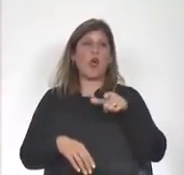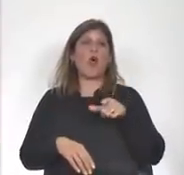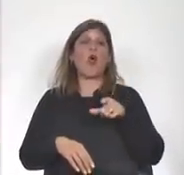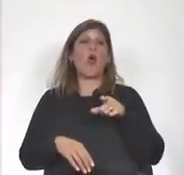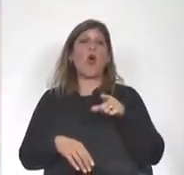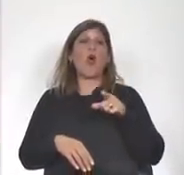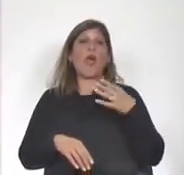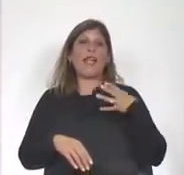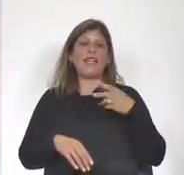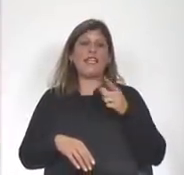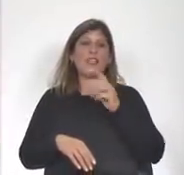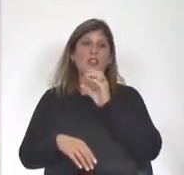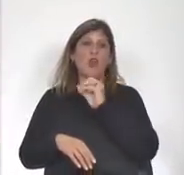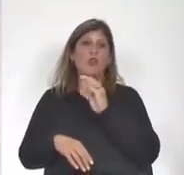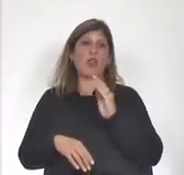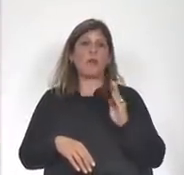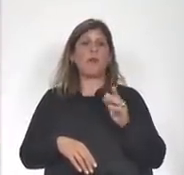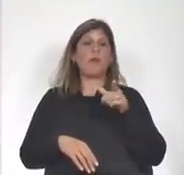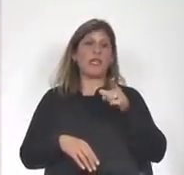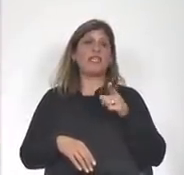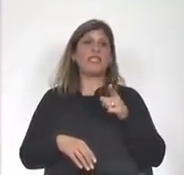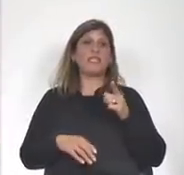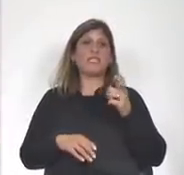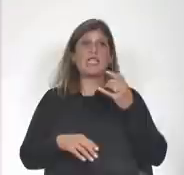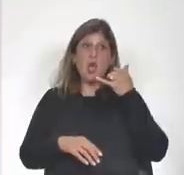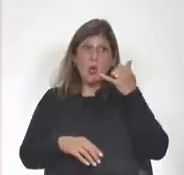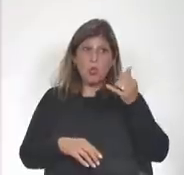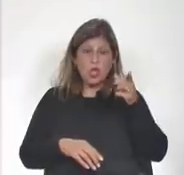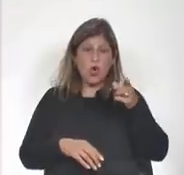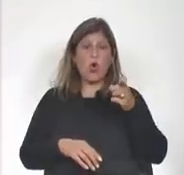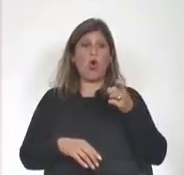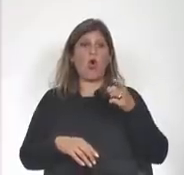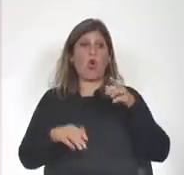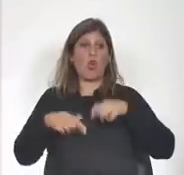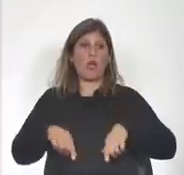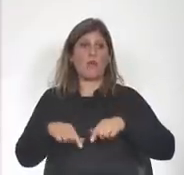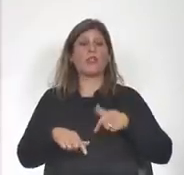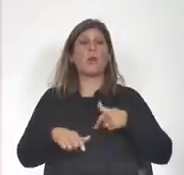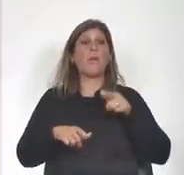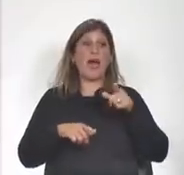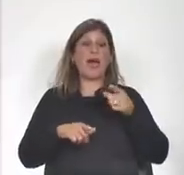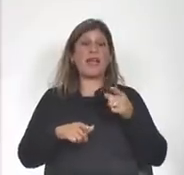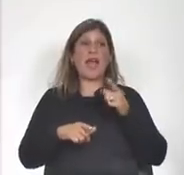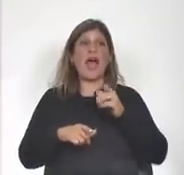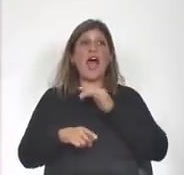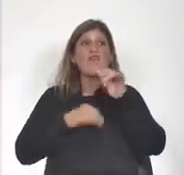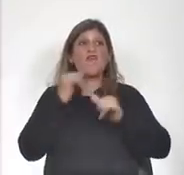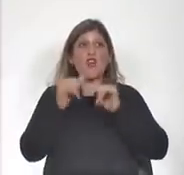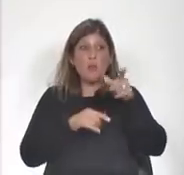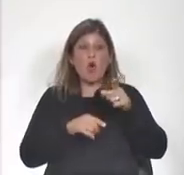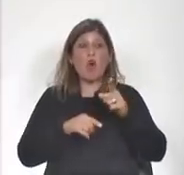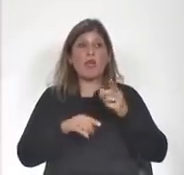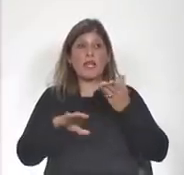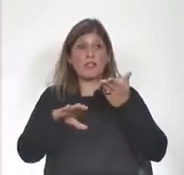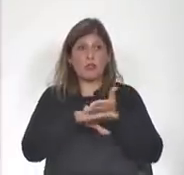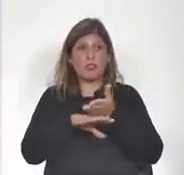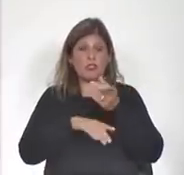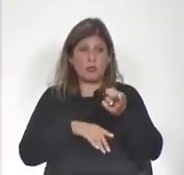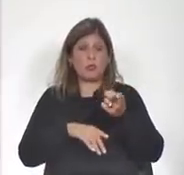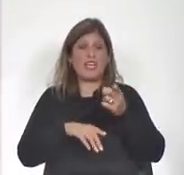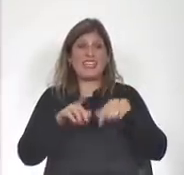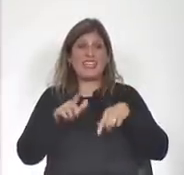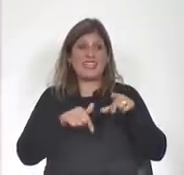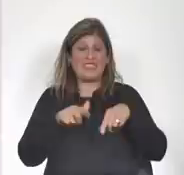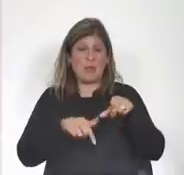se comunicó con la ministra para dar cuenta de la solicitud presentada es decir si informó que tenía este